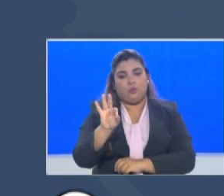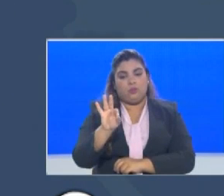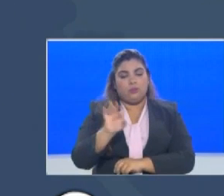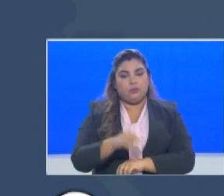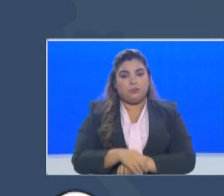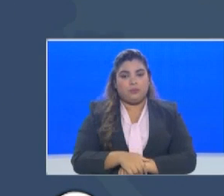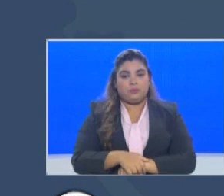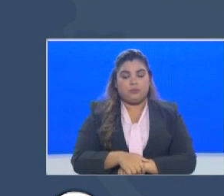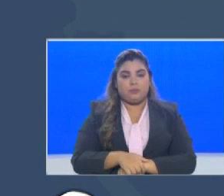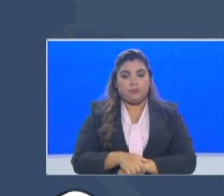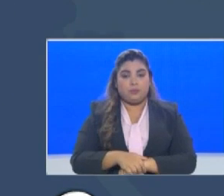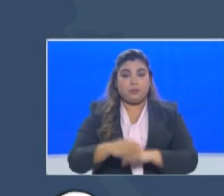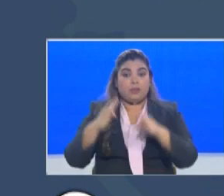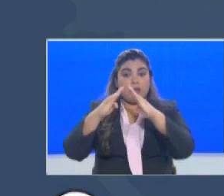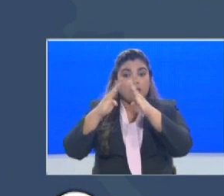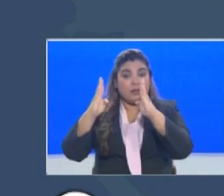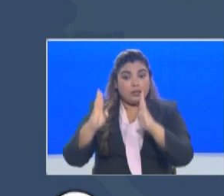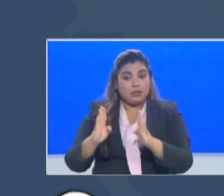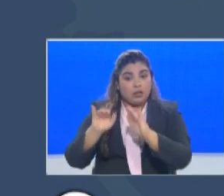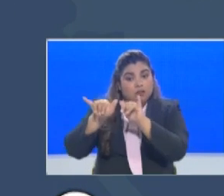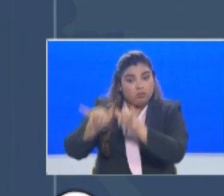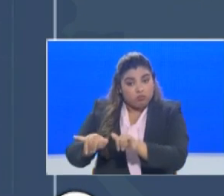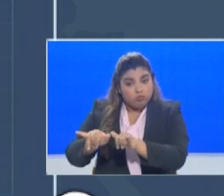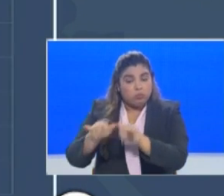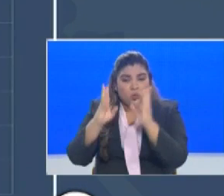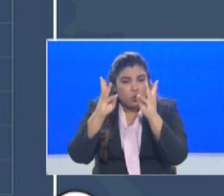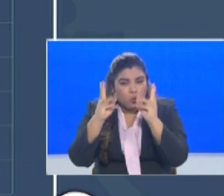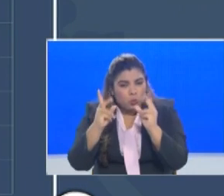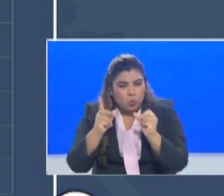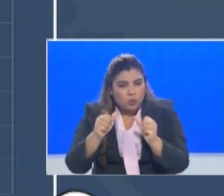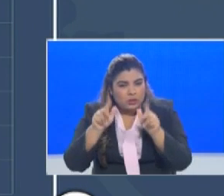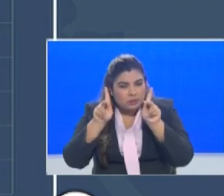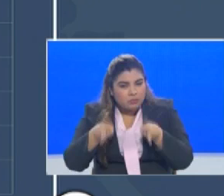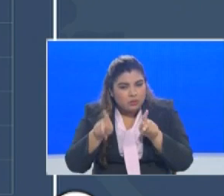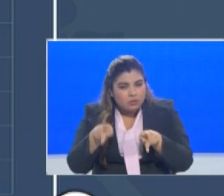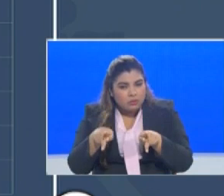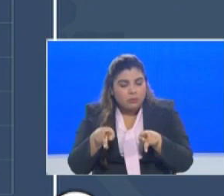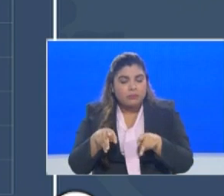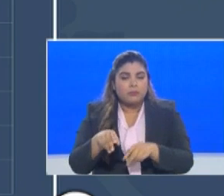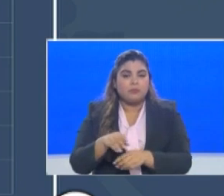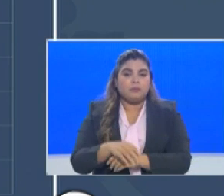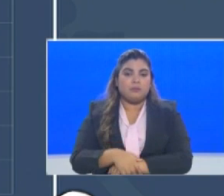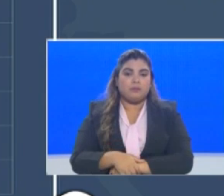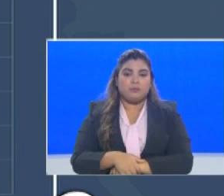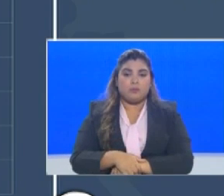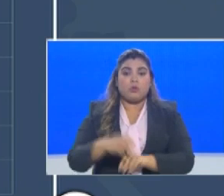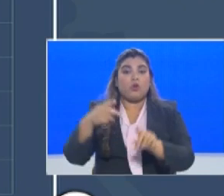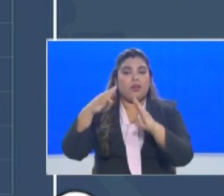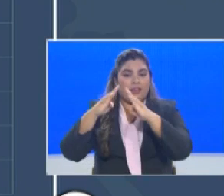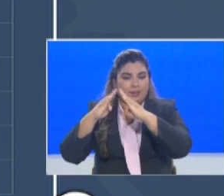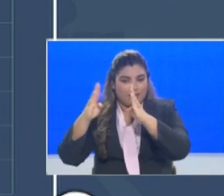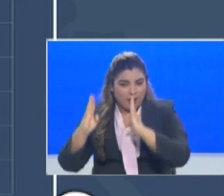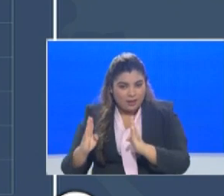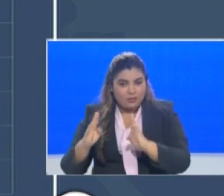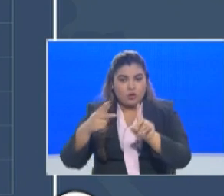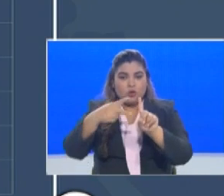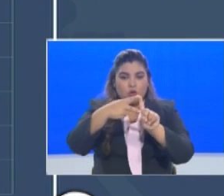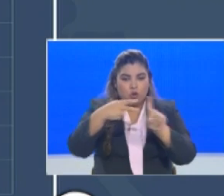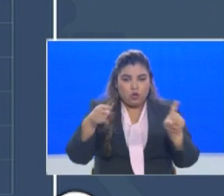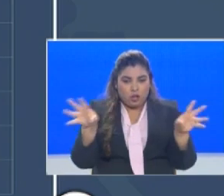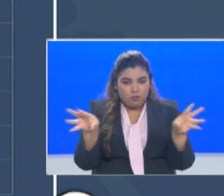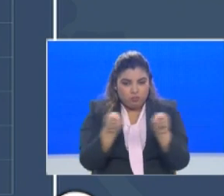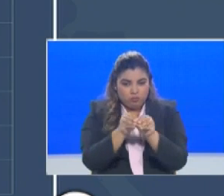En aislamiento domiciliario, incluidos hoteles, tenemos 3